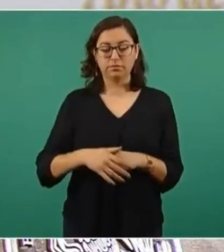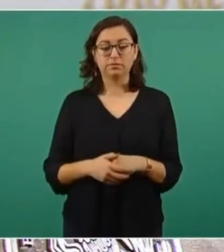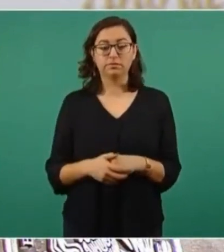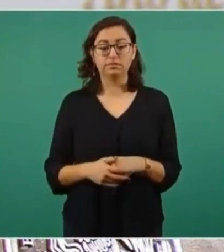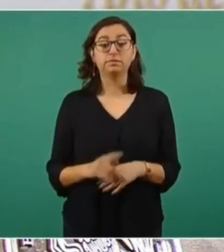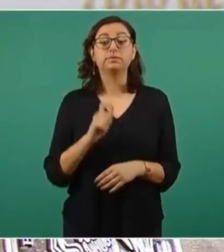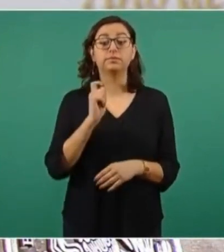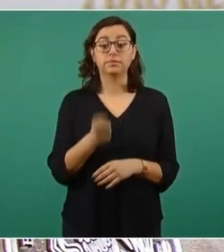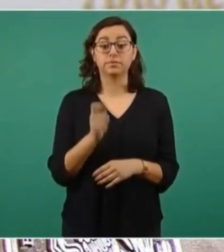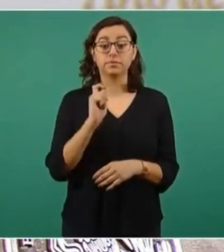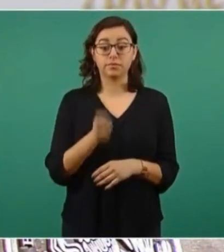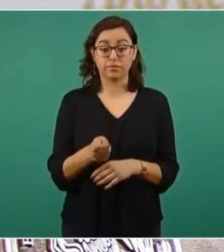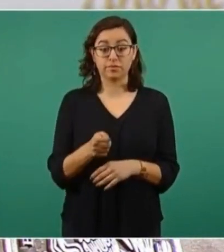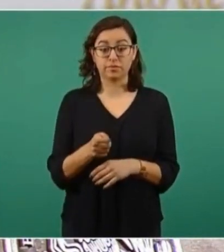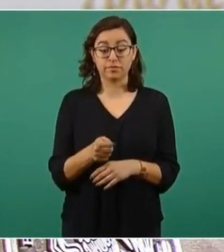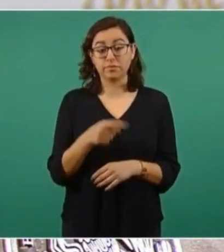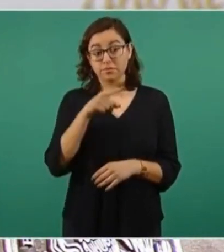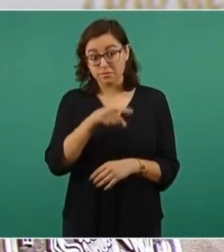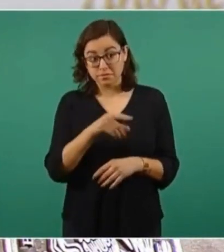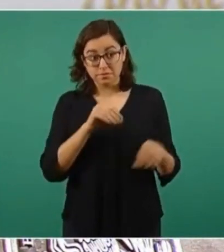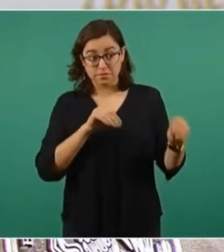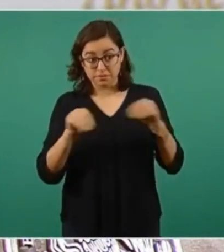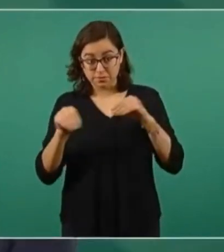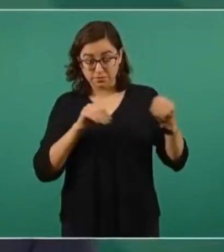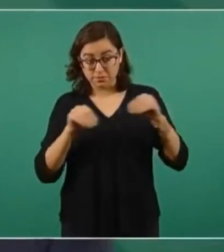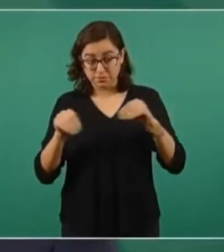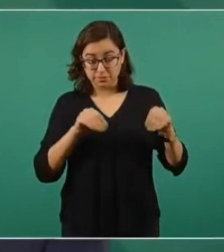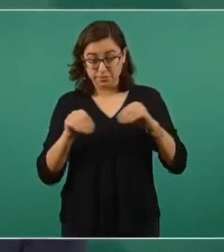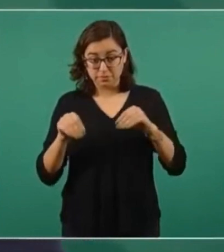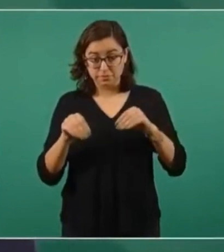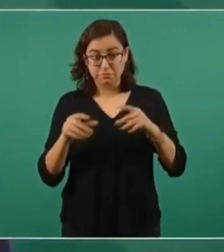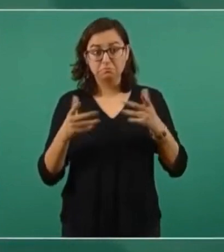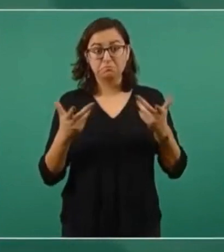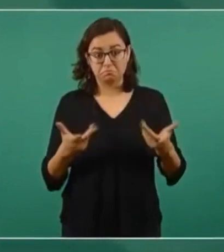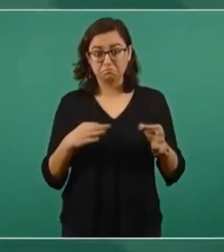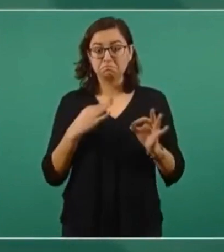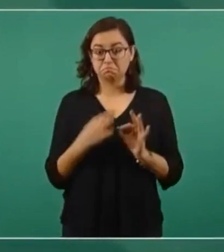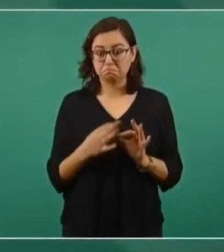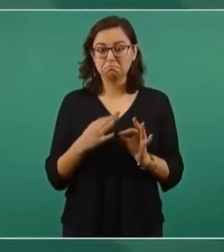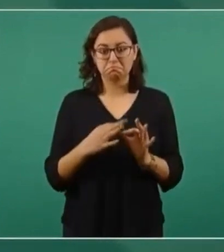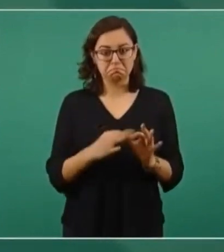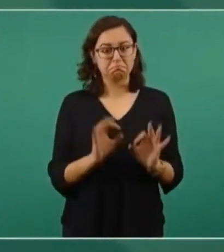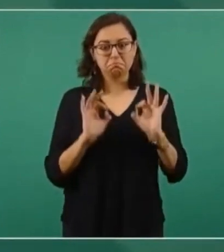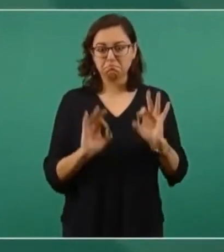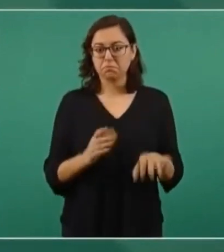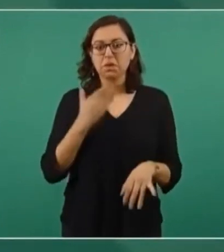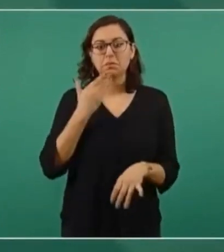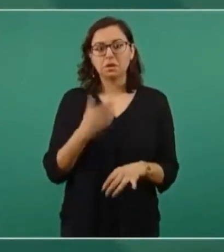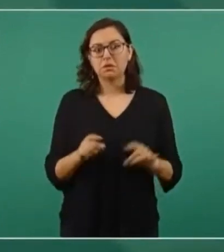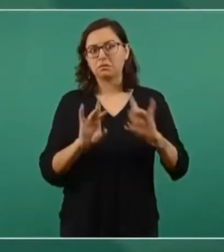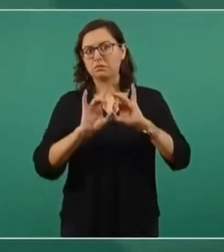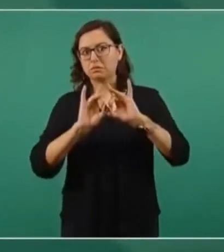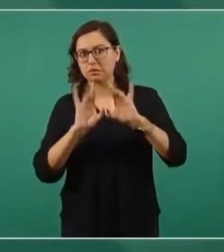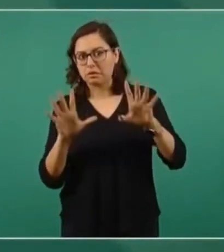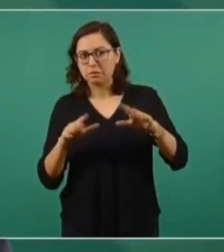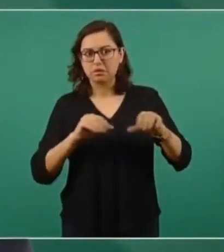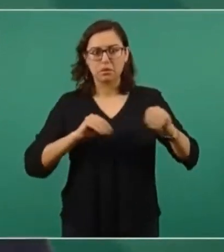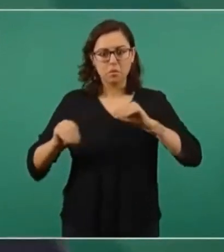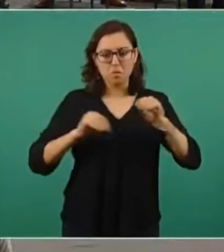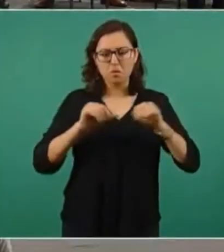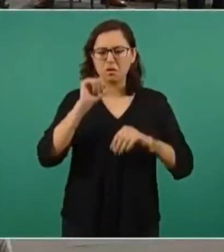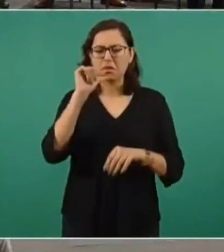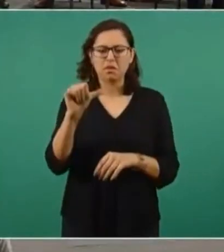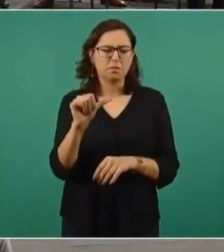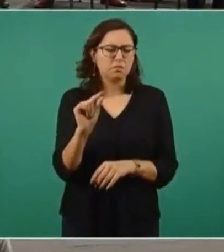significa un bajo porcentaje de paros no programados. Una de las